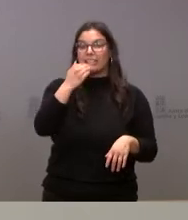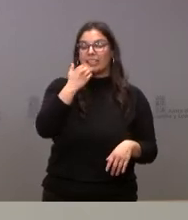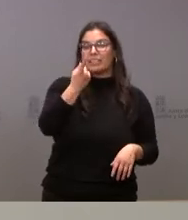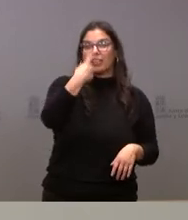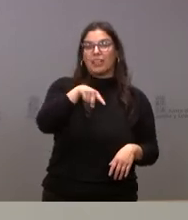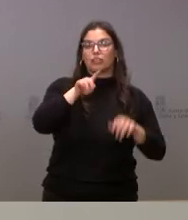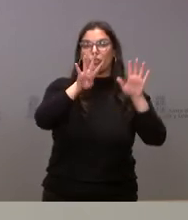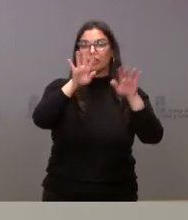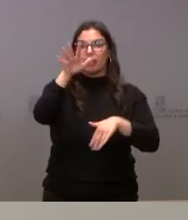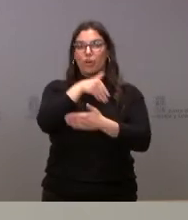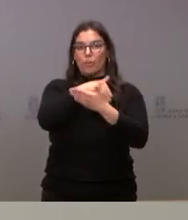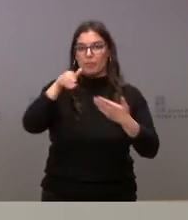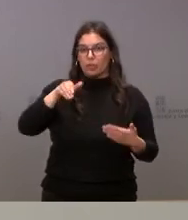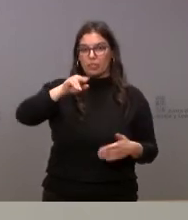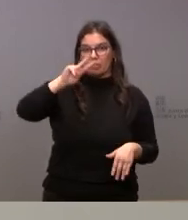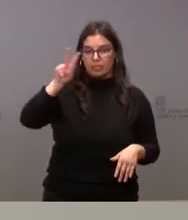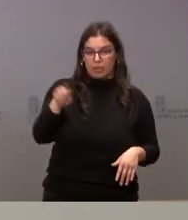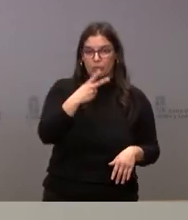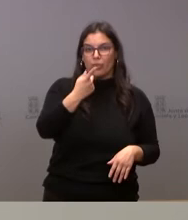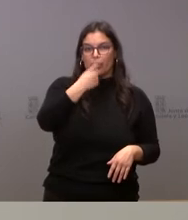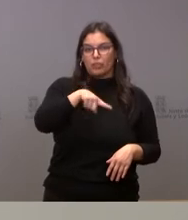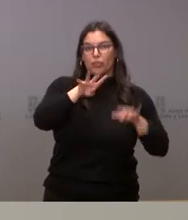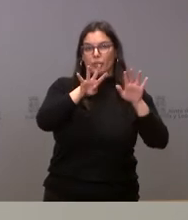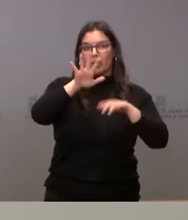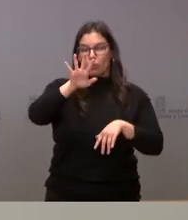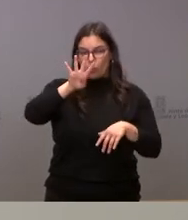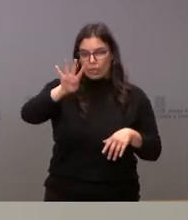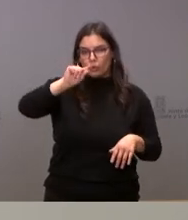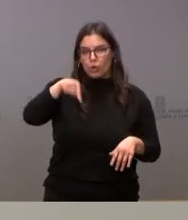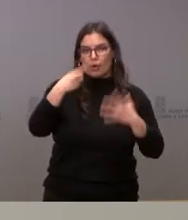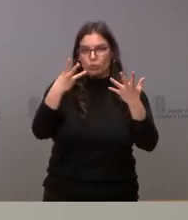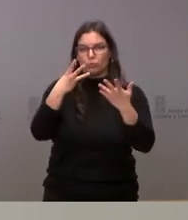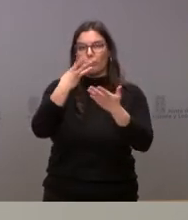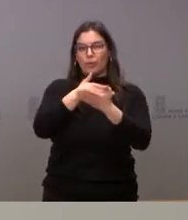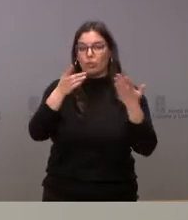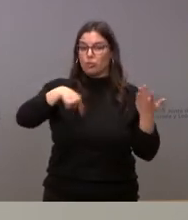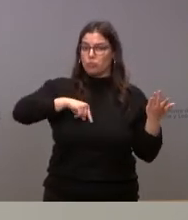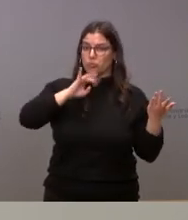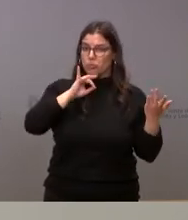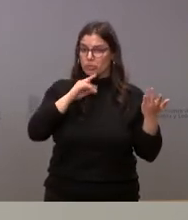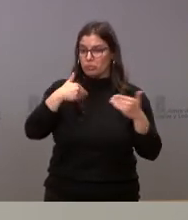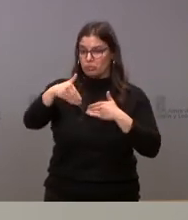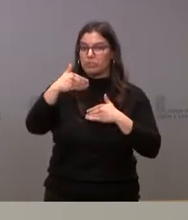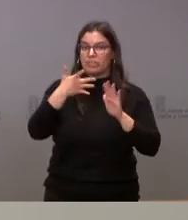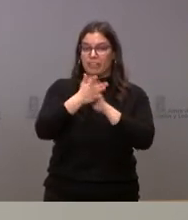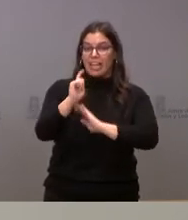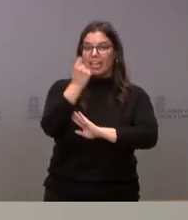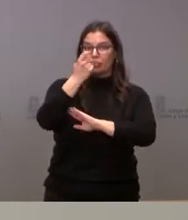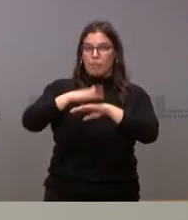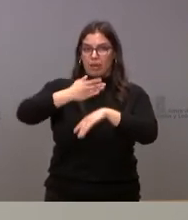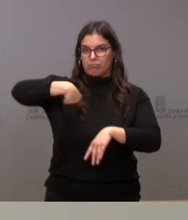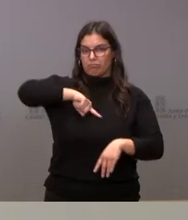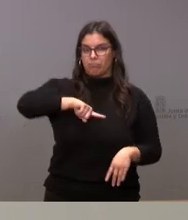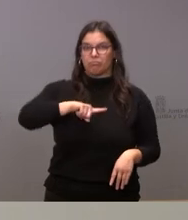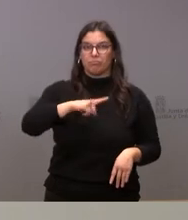millones de euros, 194,8 millones de euros. Nos congratulamos por ello. Ha sido un gran éxito de esta comunidad autónoma.